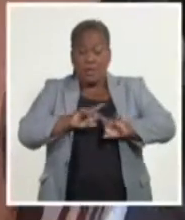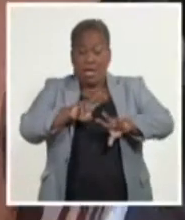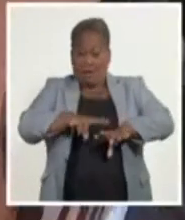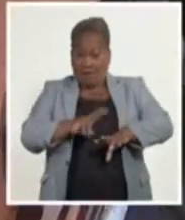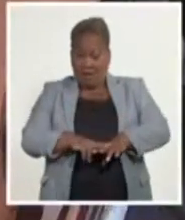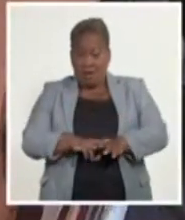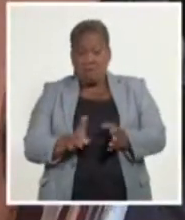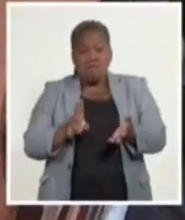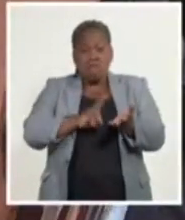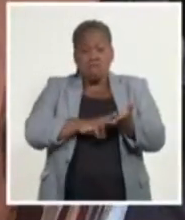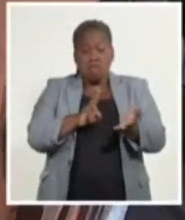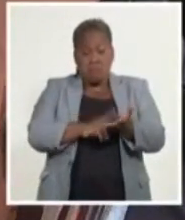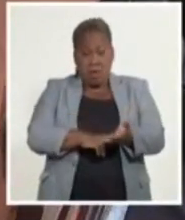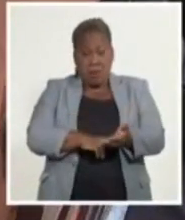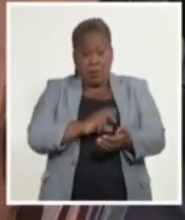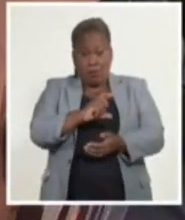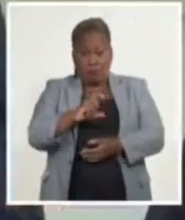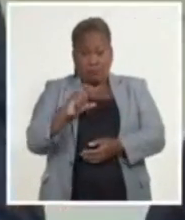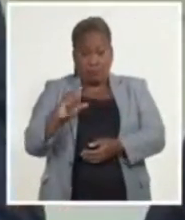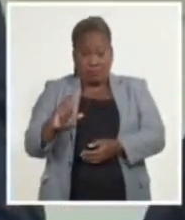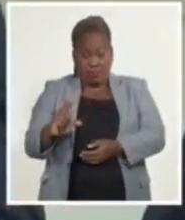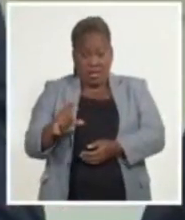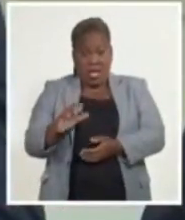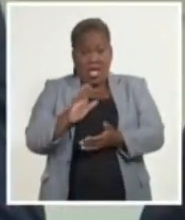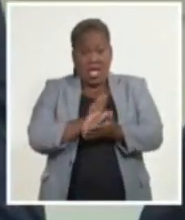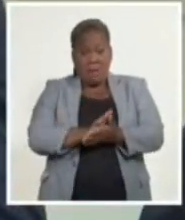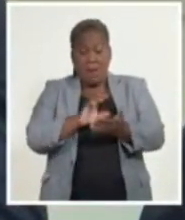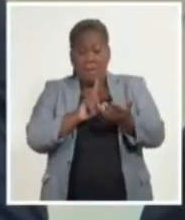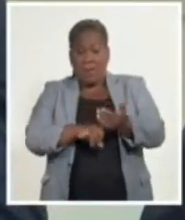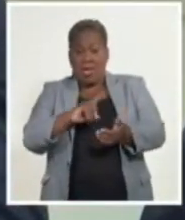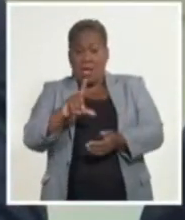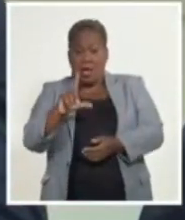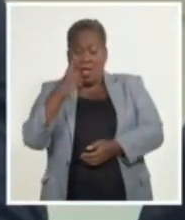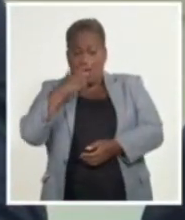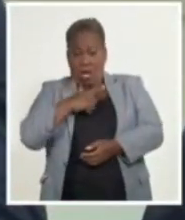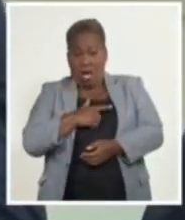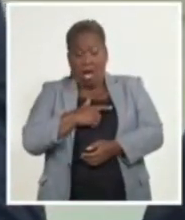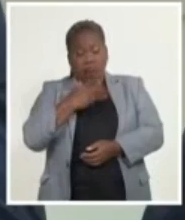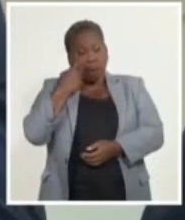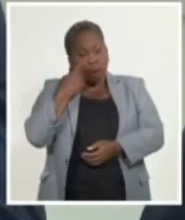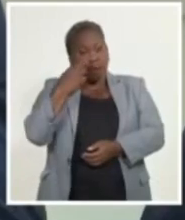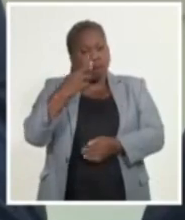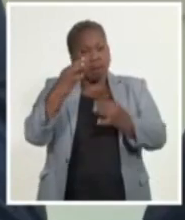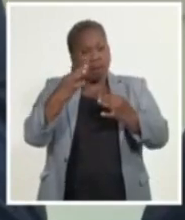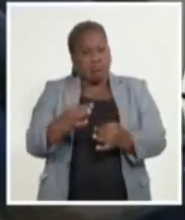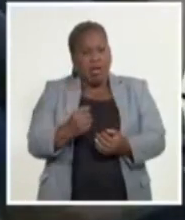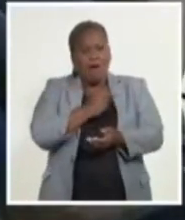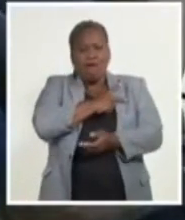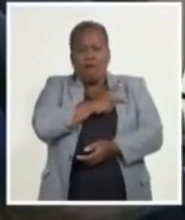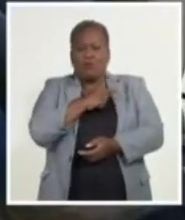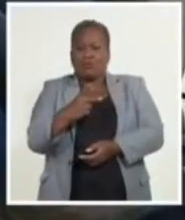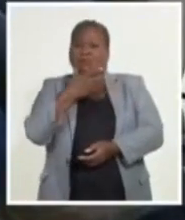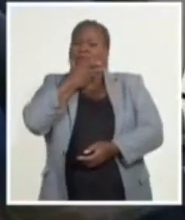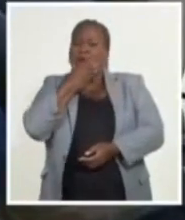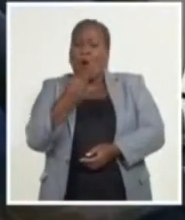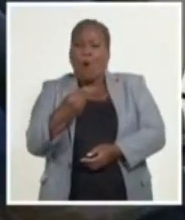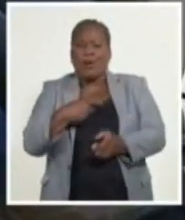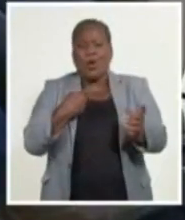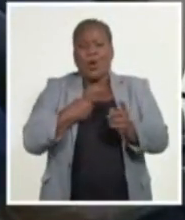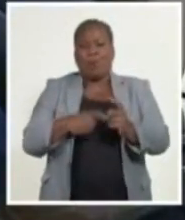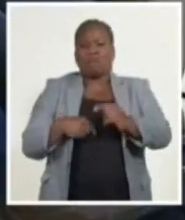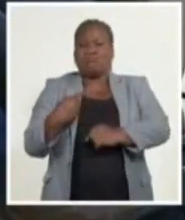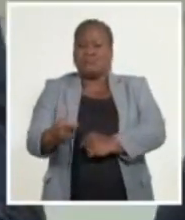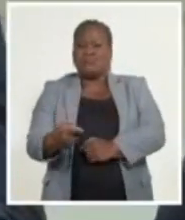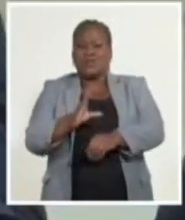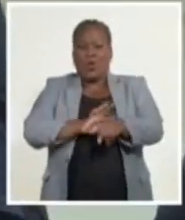miembro del Buró Político del Comité Central del MPLA, reconoció la voluntariedad de los jóvenes universitarios en el combate contra la